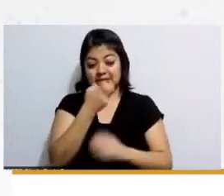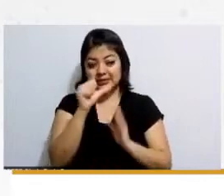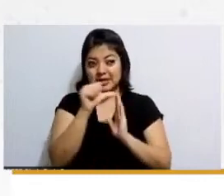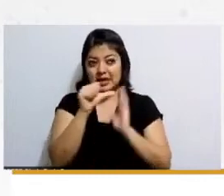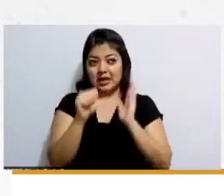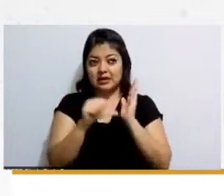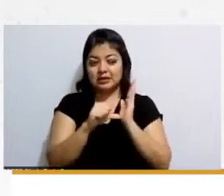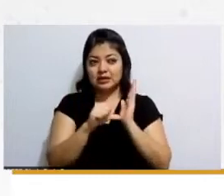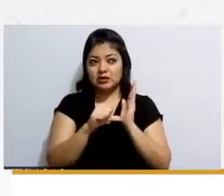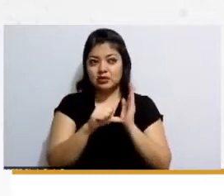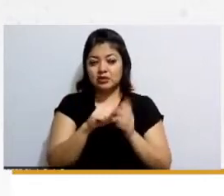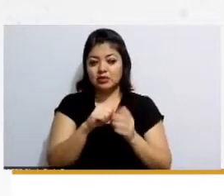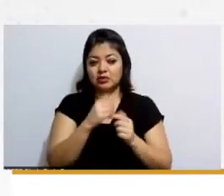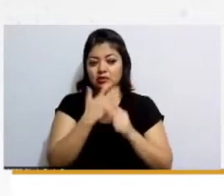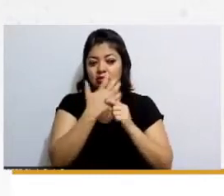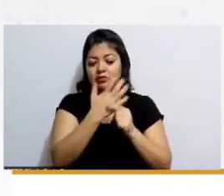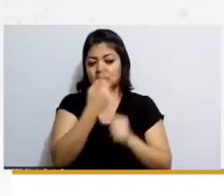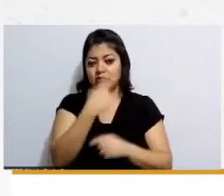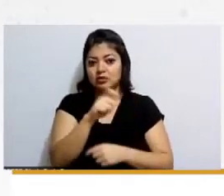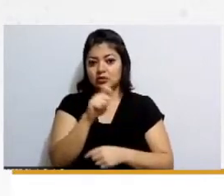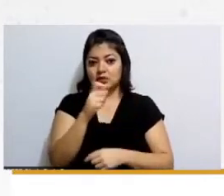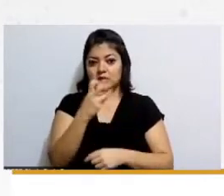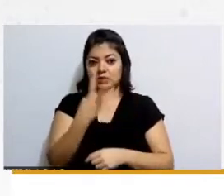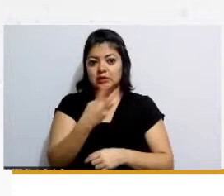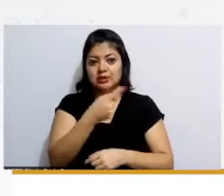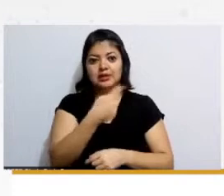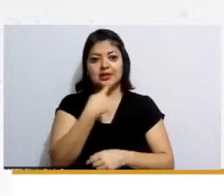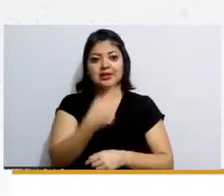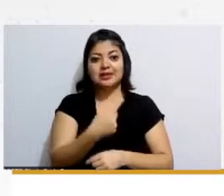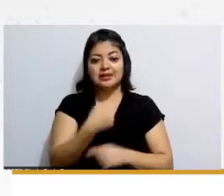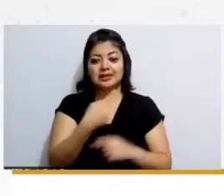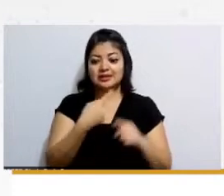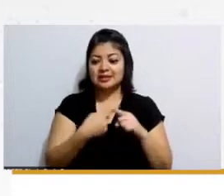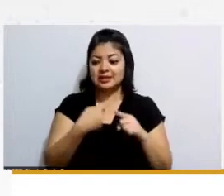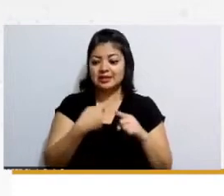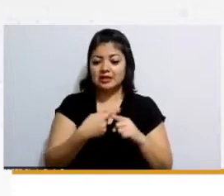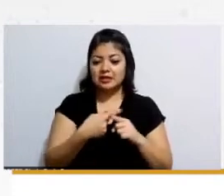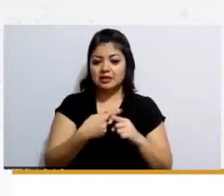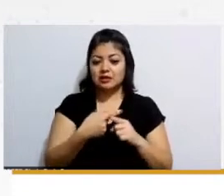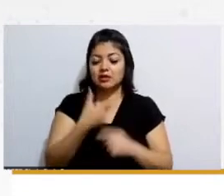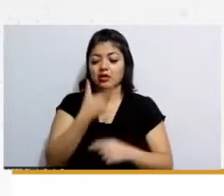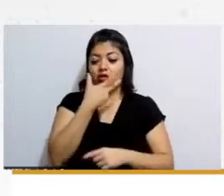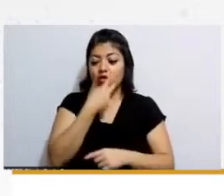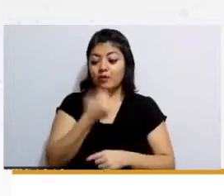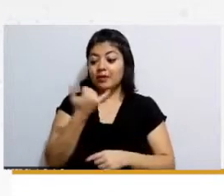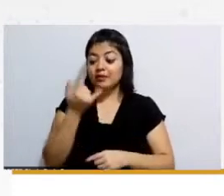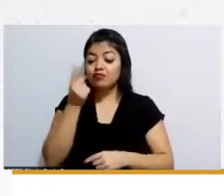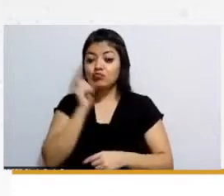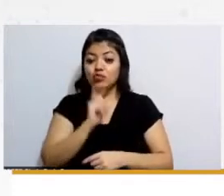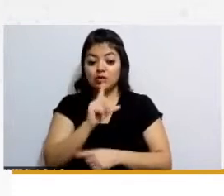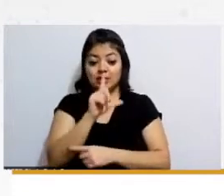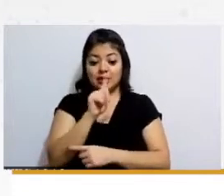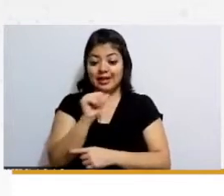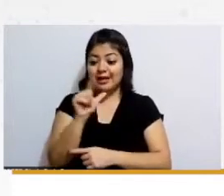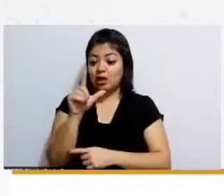ya le están marcando pues aquí dice las y los trabajadores trabajadoras y trabajadores yo no sé por qué estás